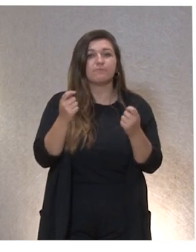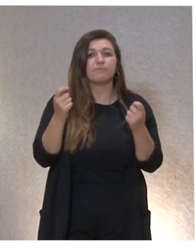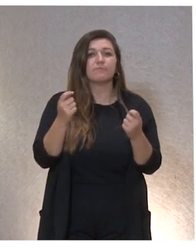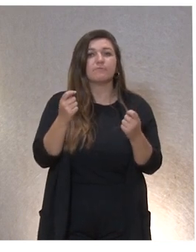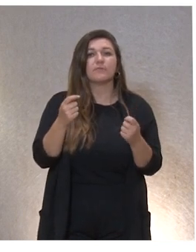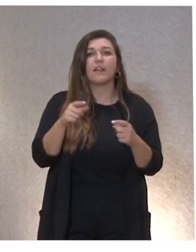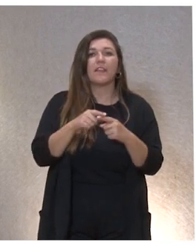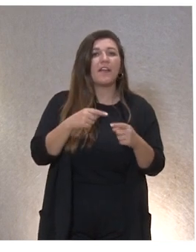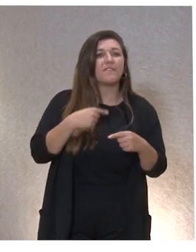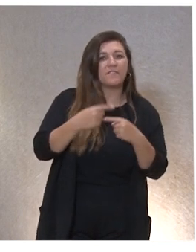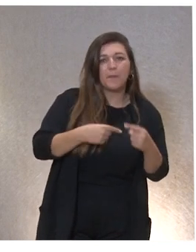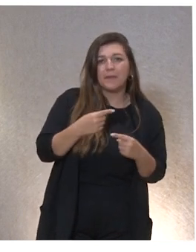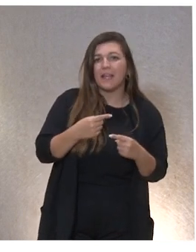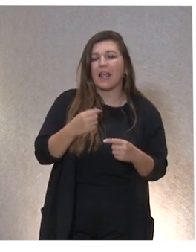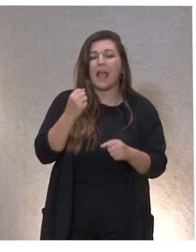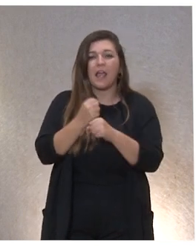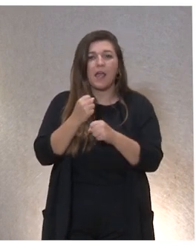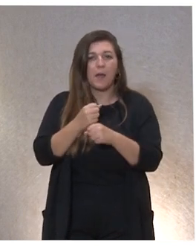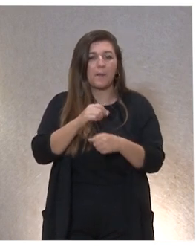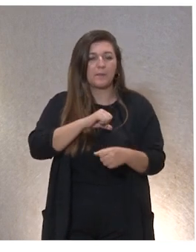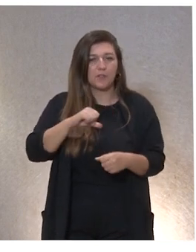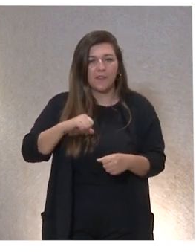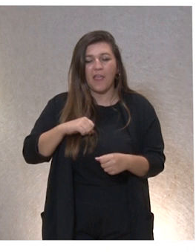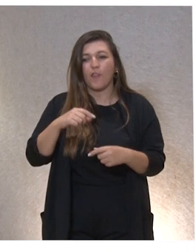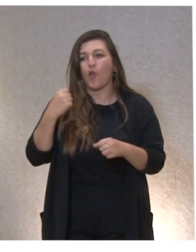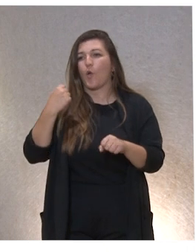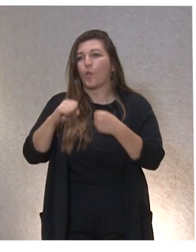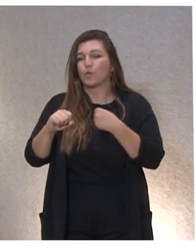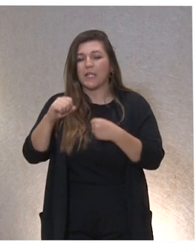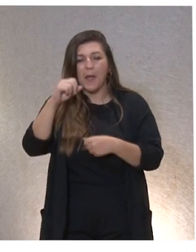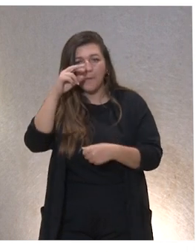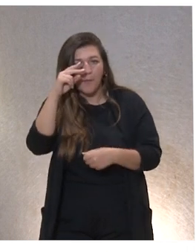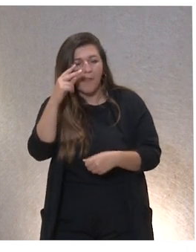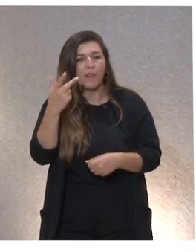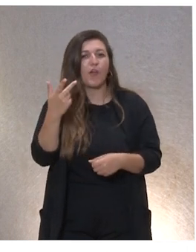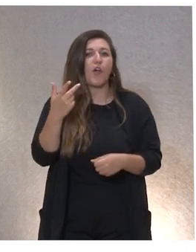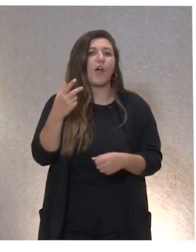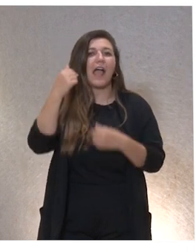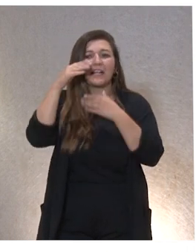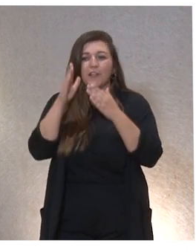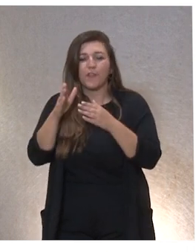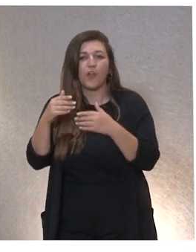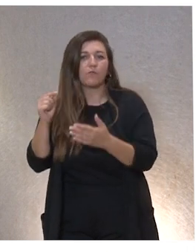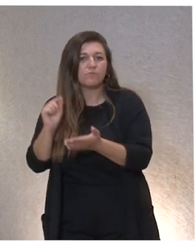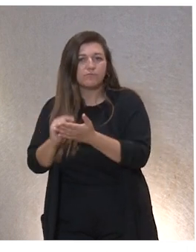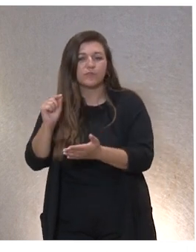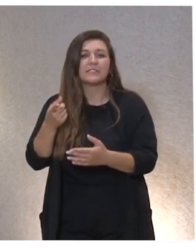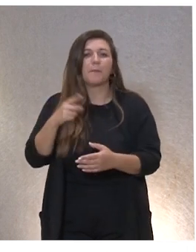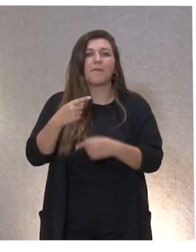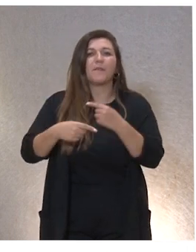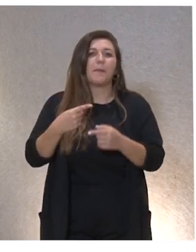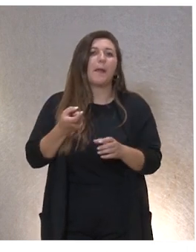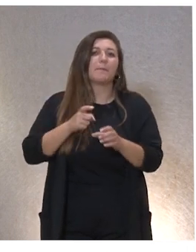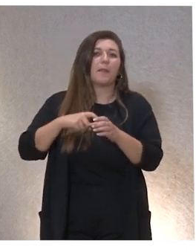en la familia empleo personalizado conductas que nos preocupan atención temprana y participación de las familias